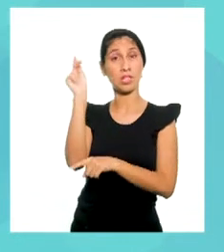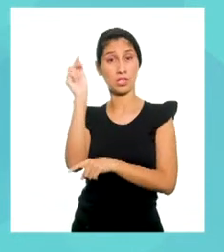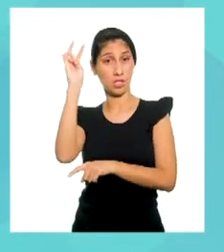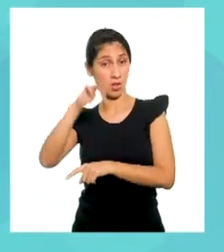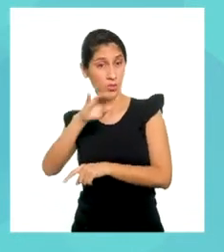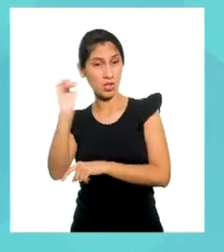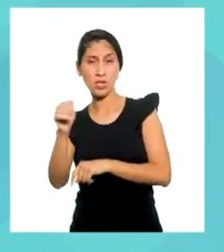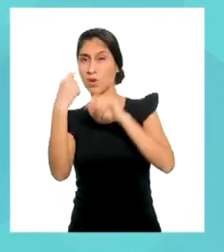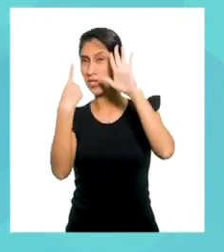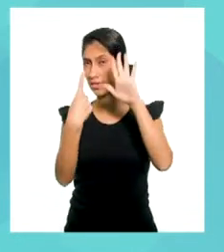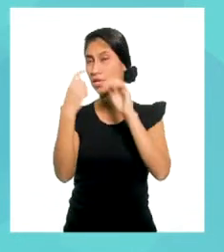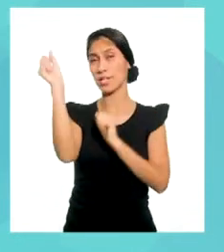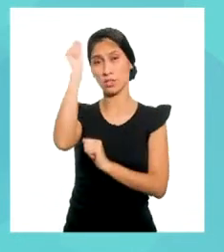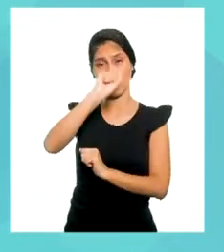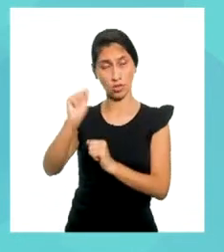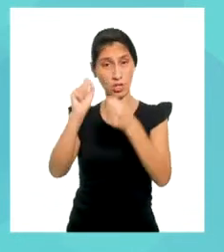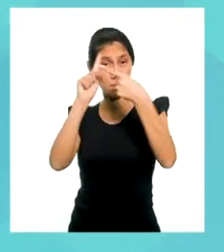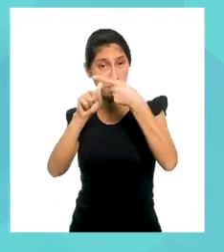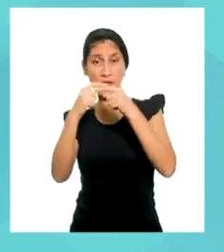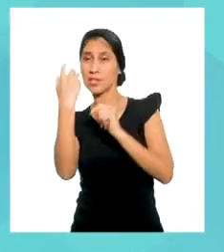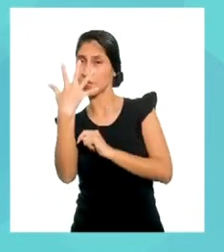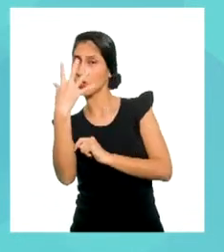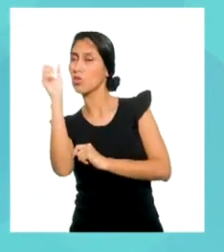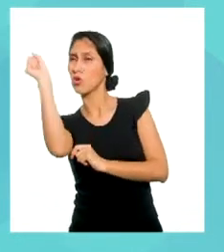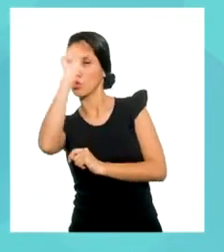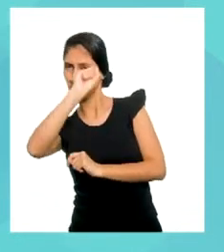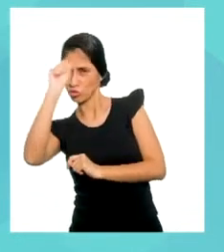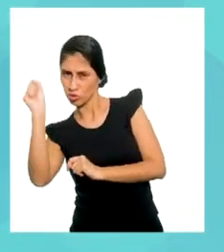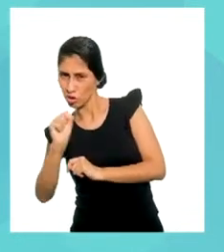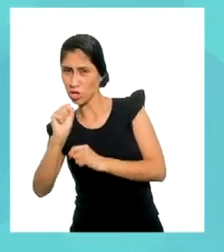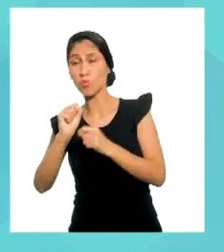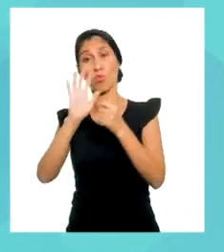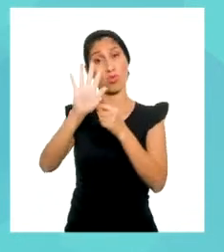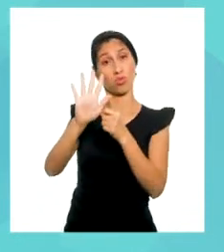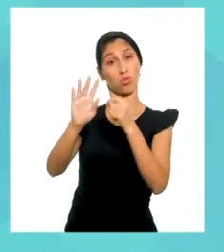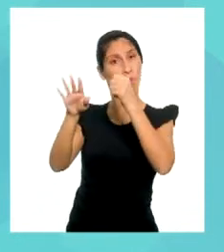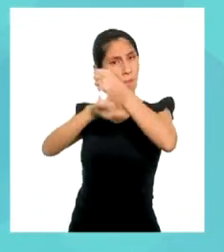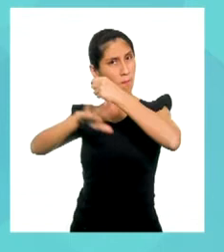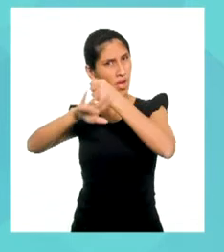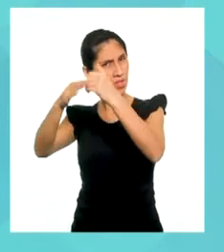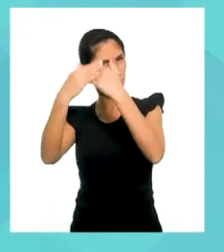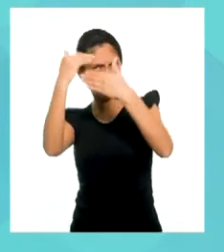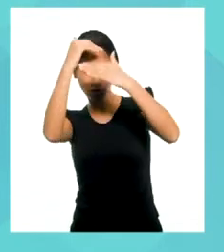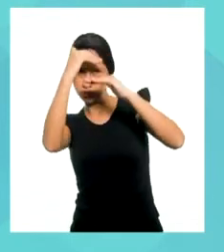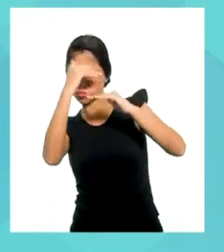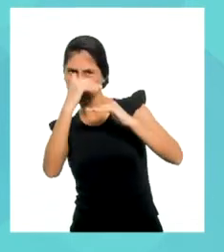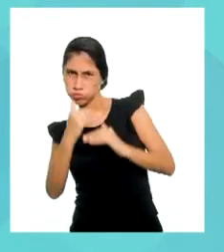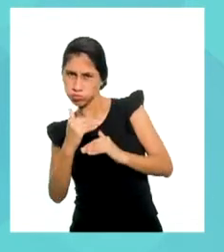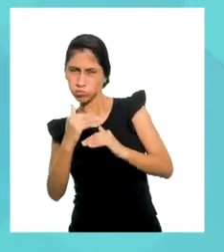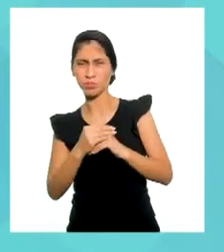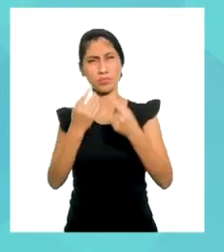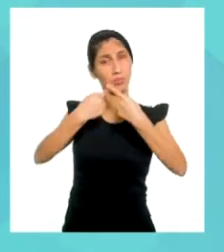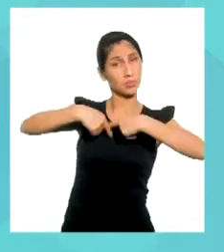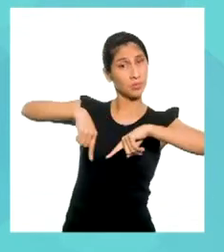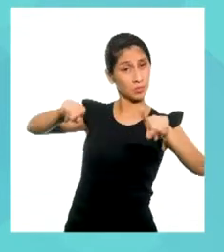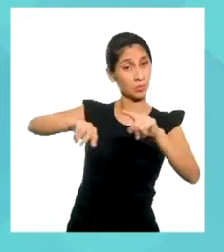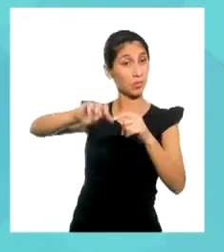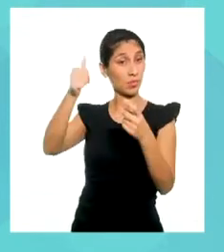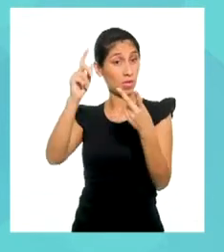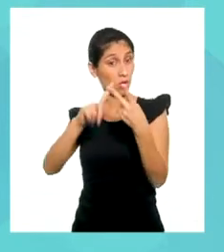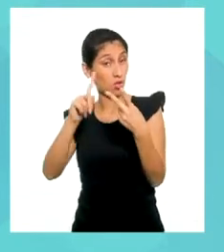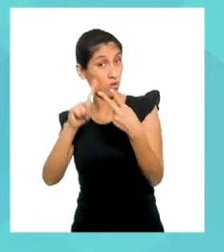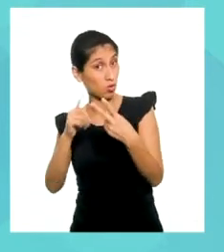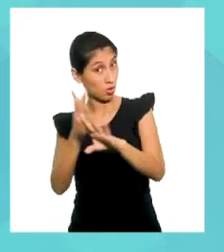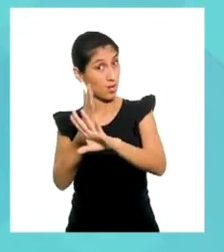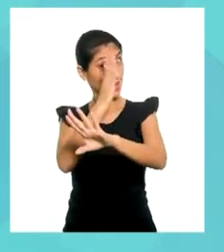cuesta 6 soles más los 5 soles de la tarifa base. Y así sucesivamente. A diferencia del costo